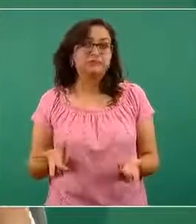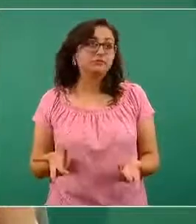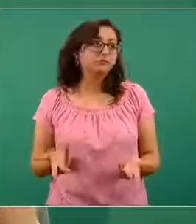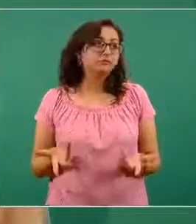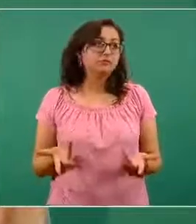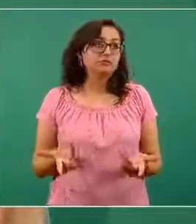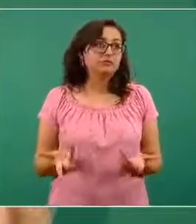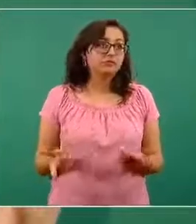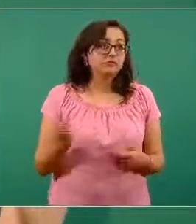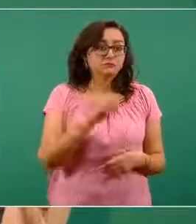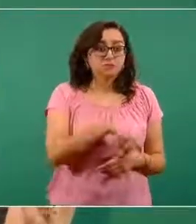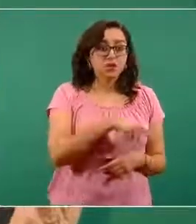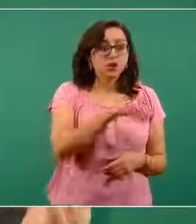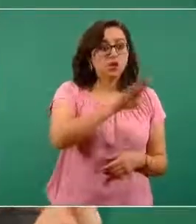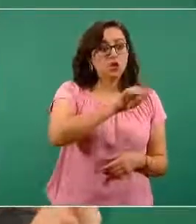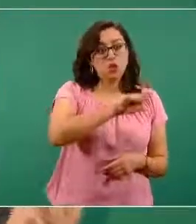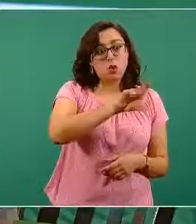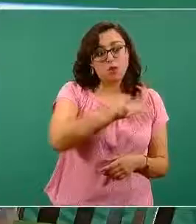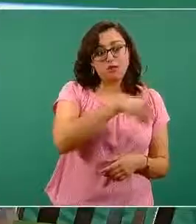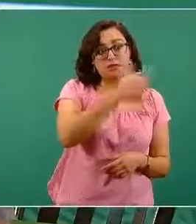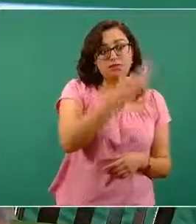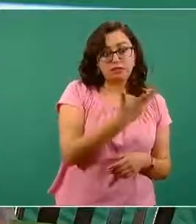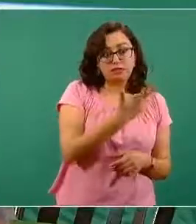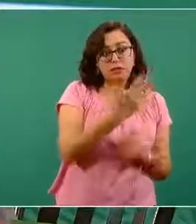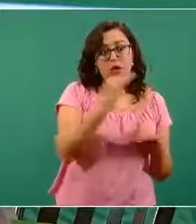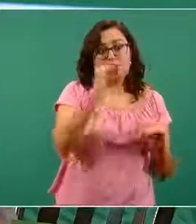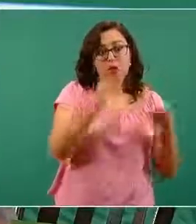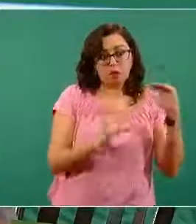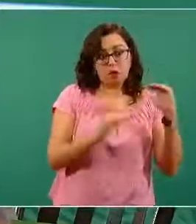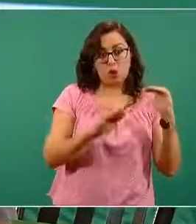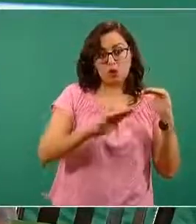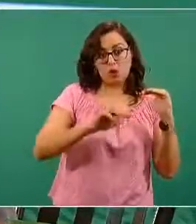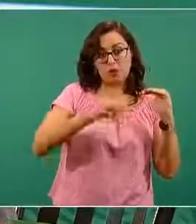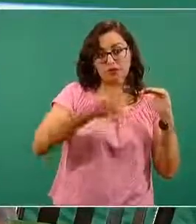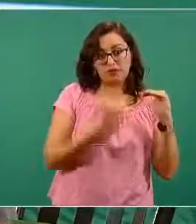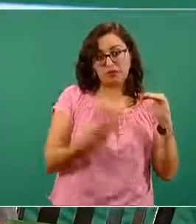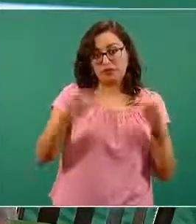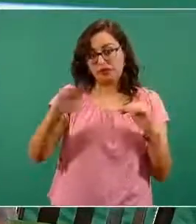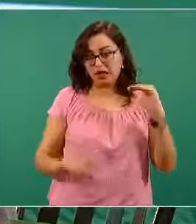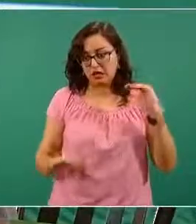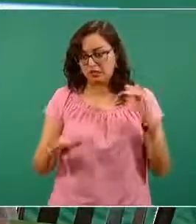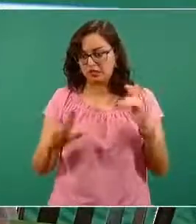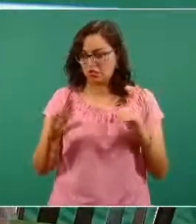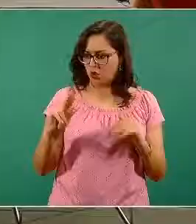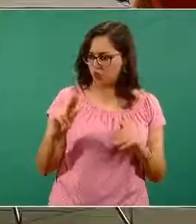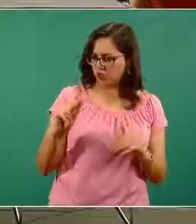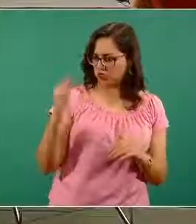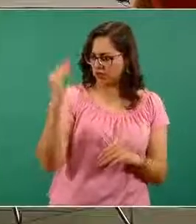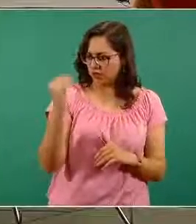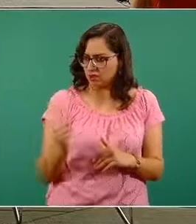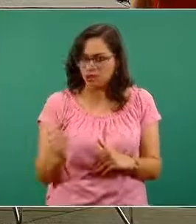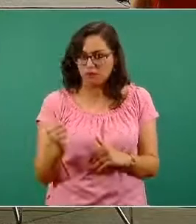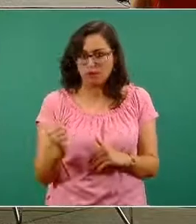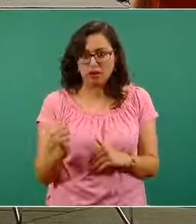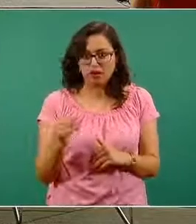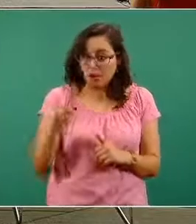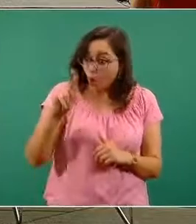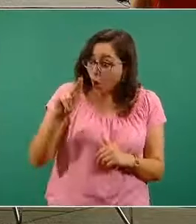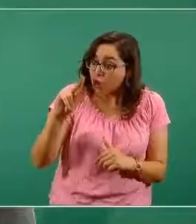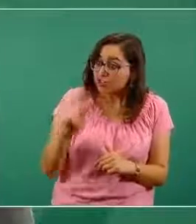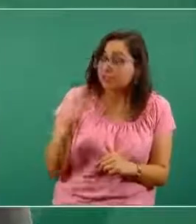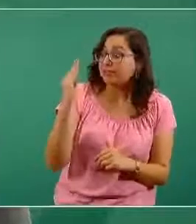95 al 93, al 89. Si en ese momento